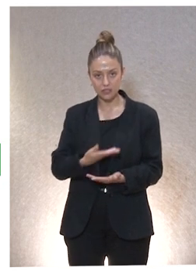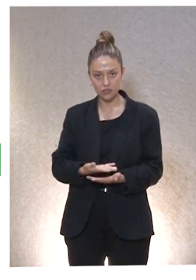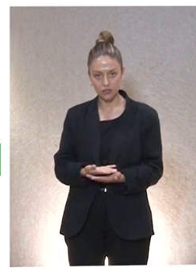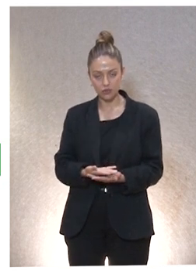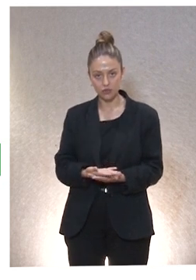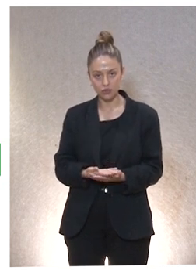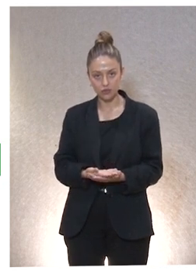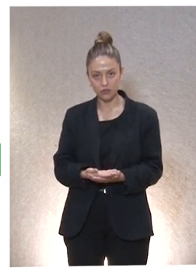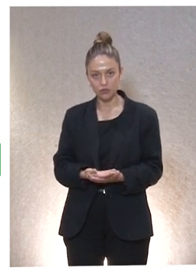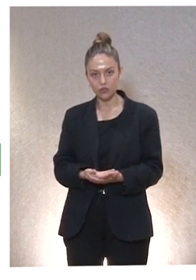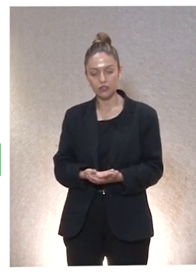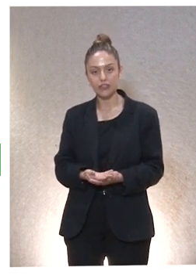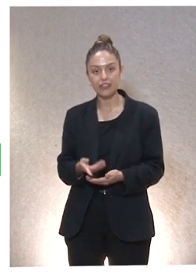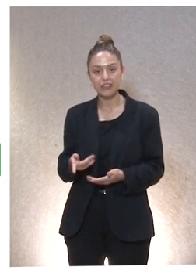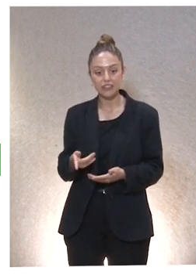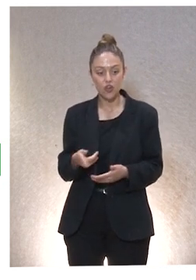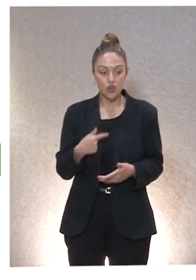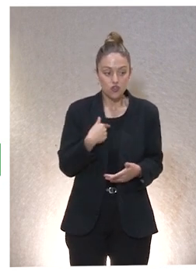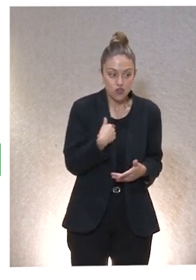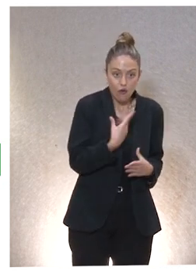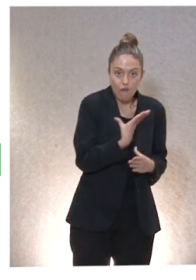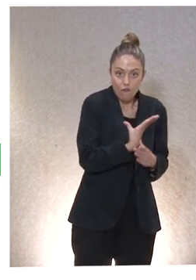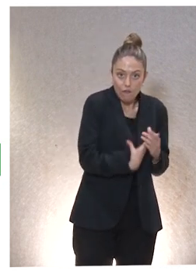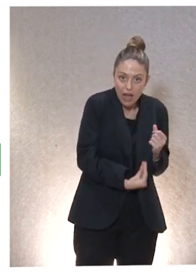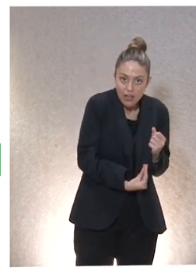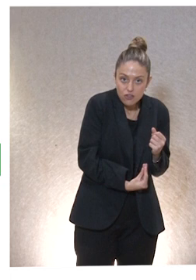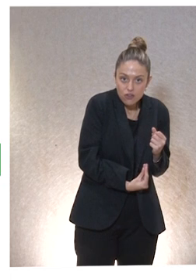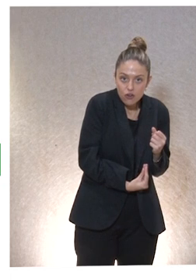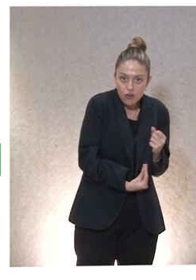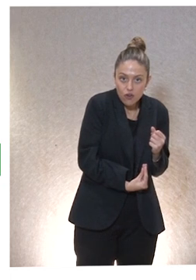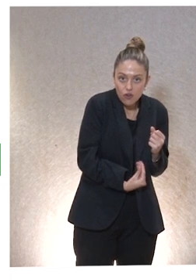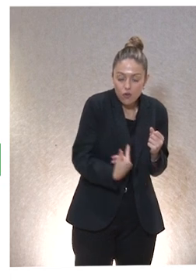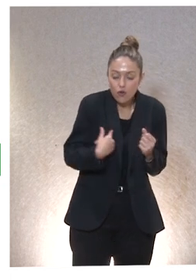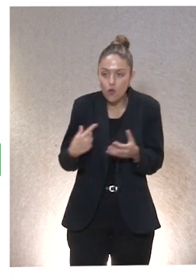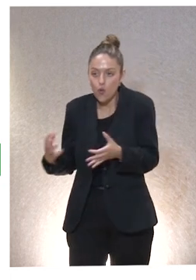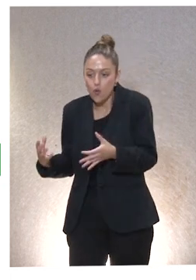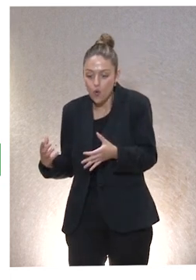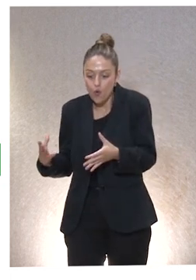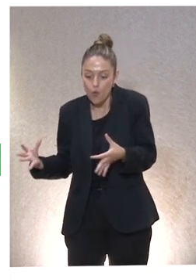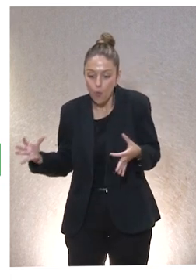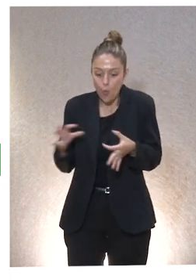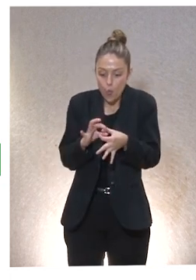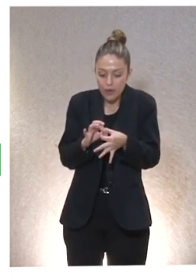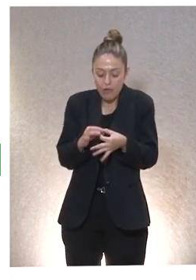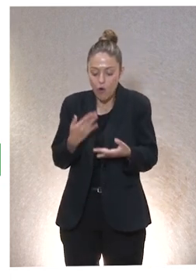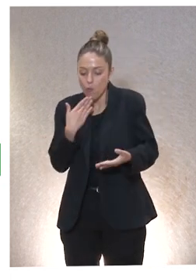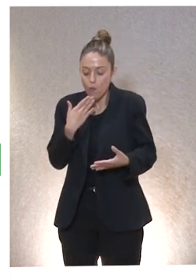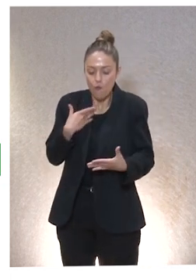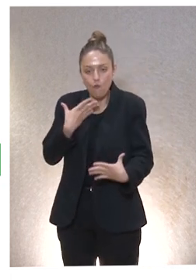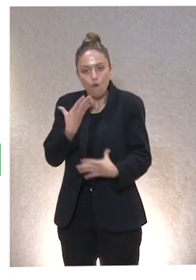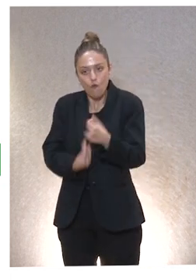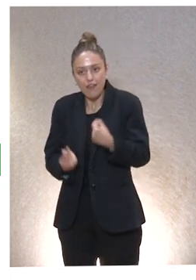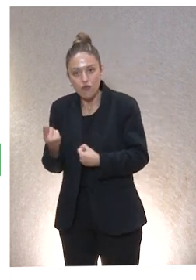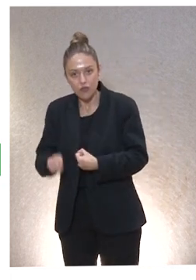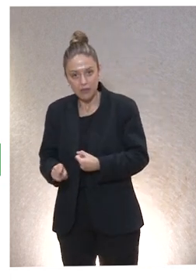simplemente en eso que fallas tú me siento unido, es como si fallara yo también. Y a partir de ahí